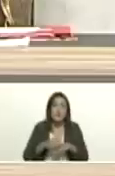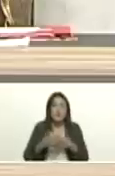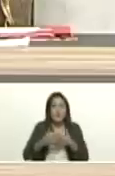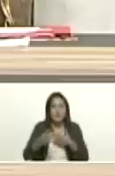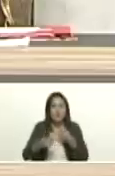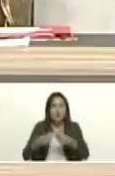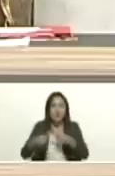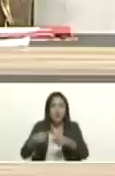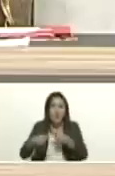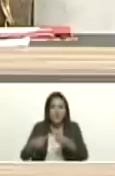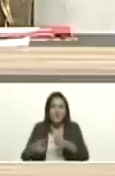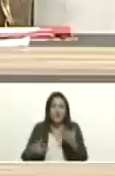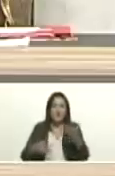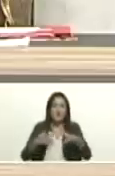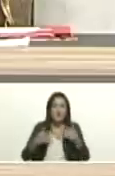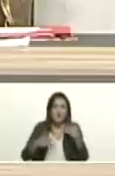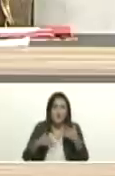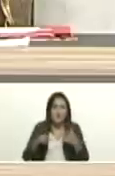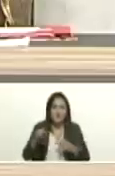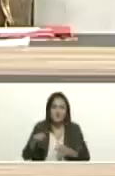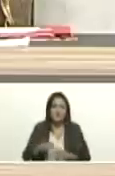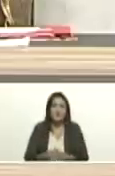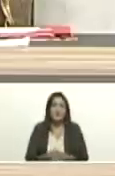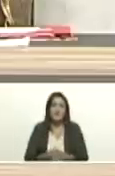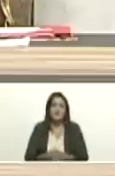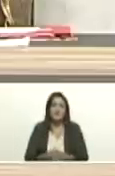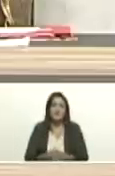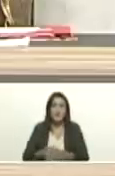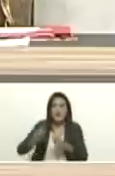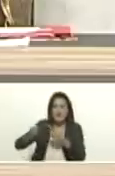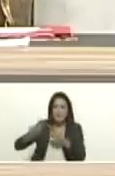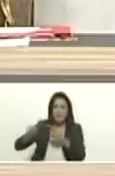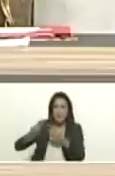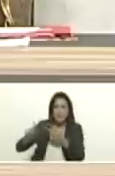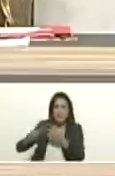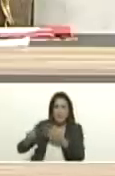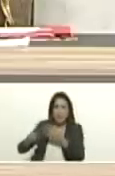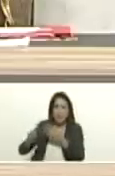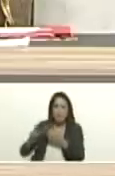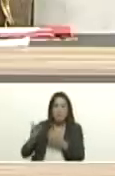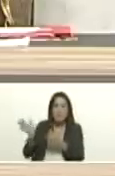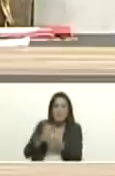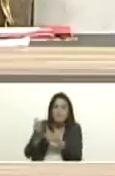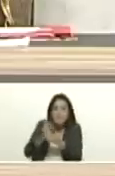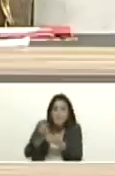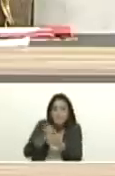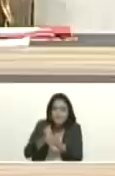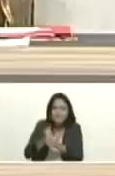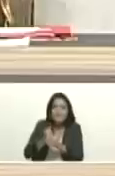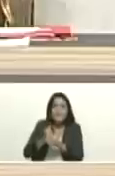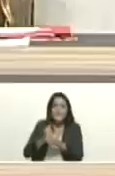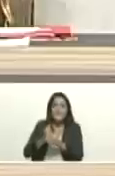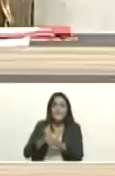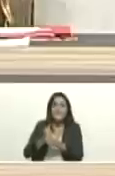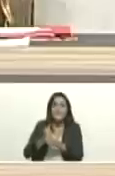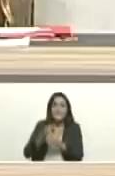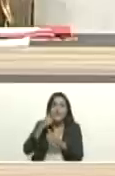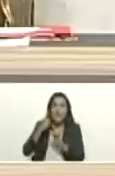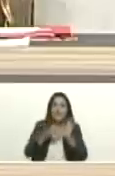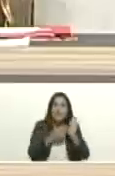diarios para que todos estos bienes incautados todos absolutamente a la luz